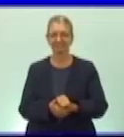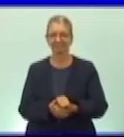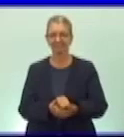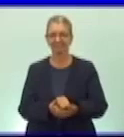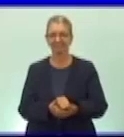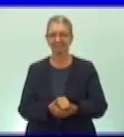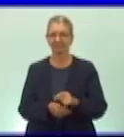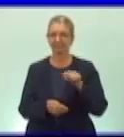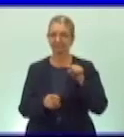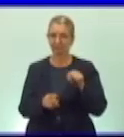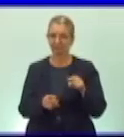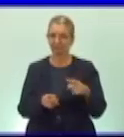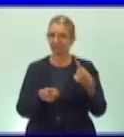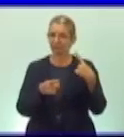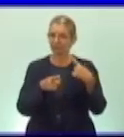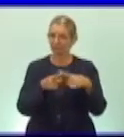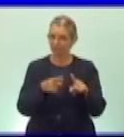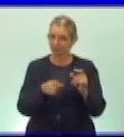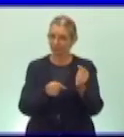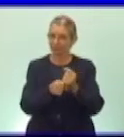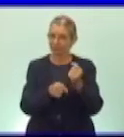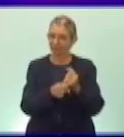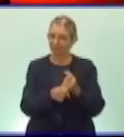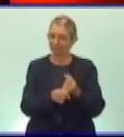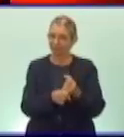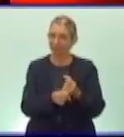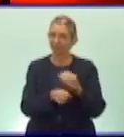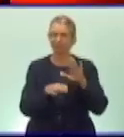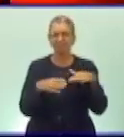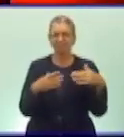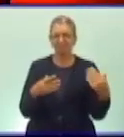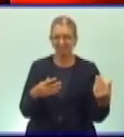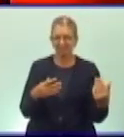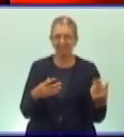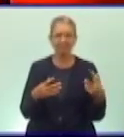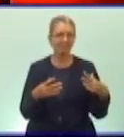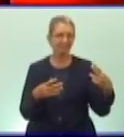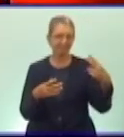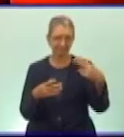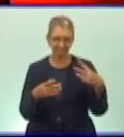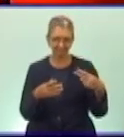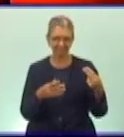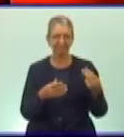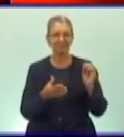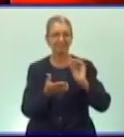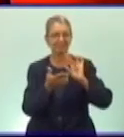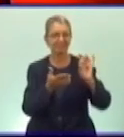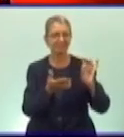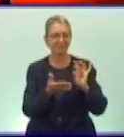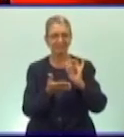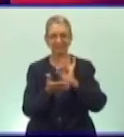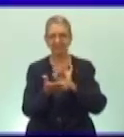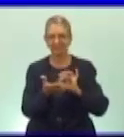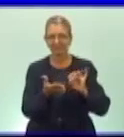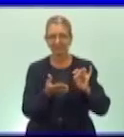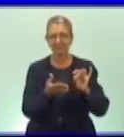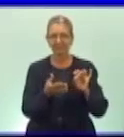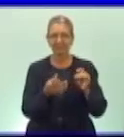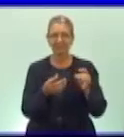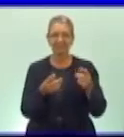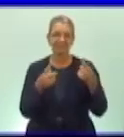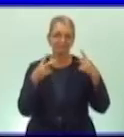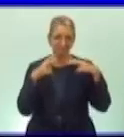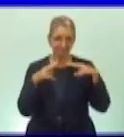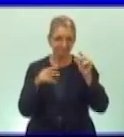aquí es otro de los trabajos que pueden incluir en el álbum de la patria acerca de los seres vivos